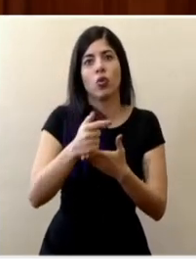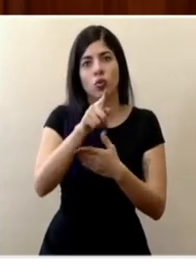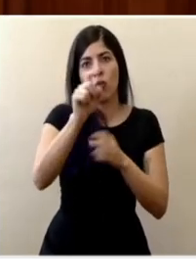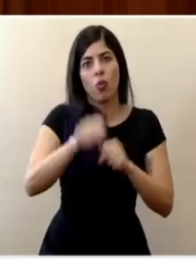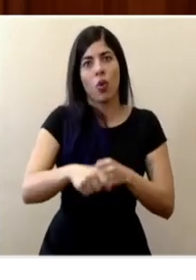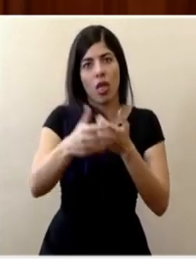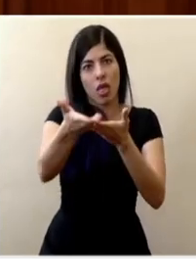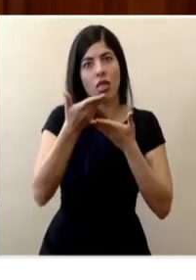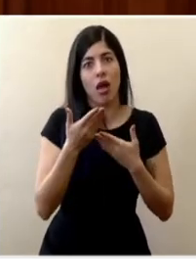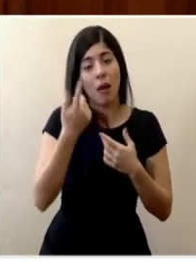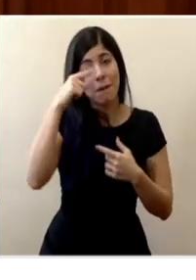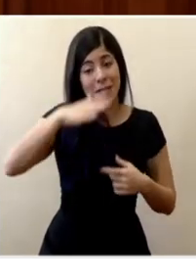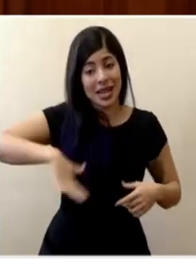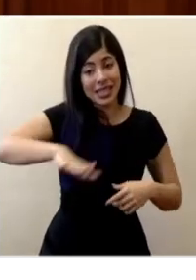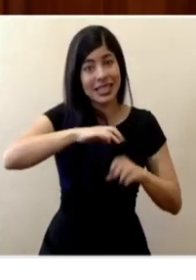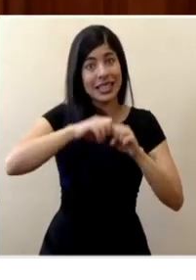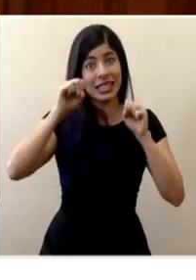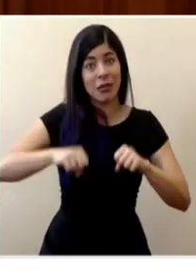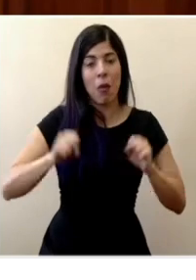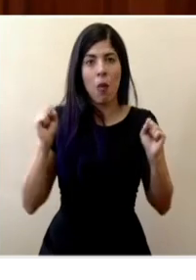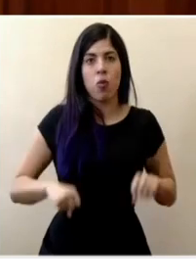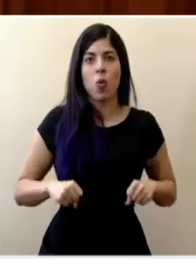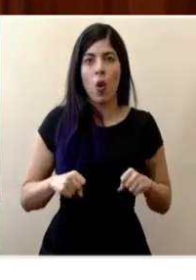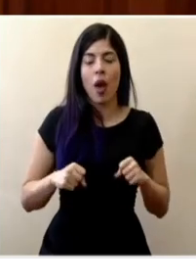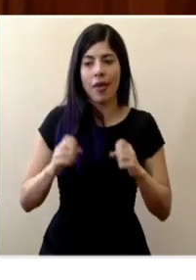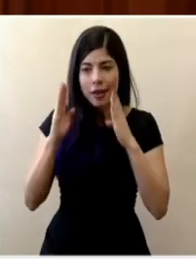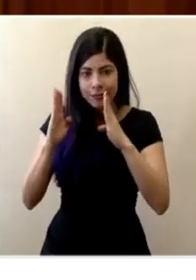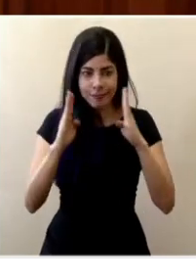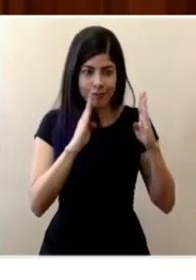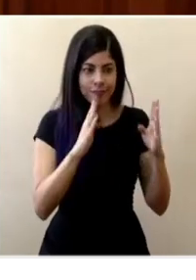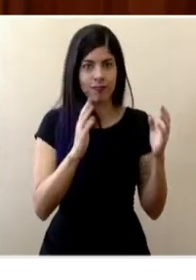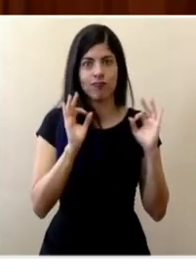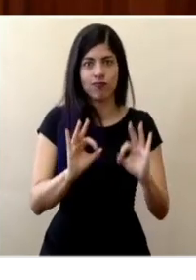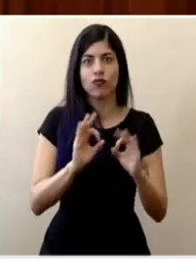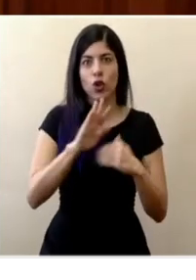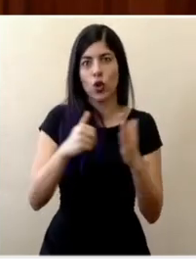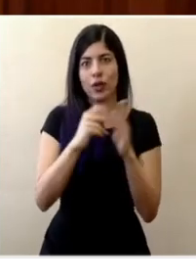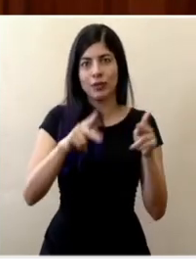aportar para que el sistema pueda prestarle salud oportuna a todos ustedes.